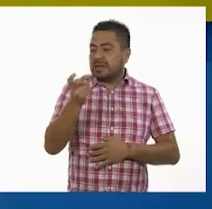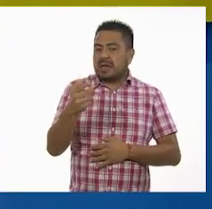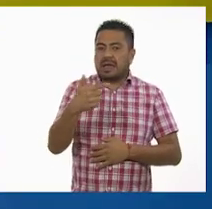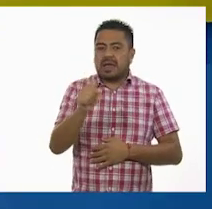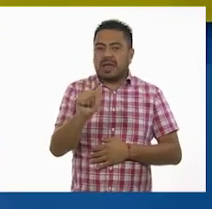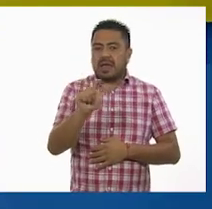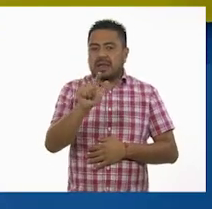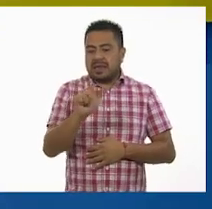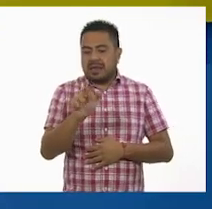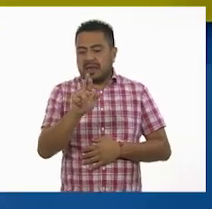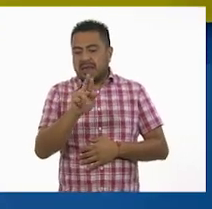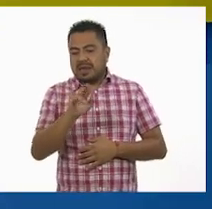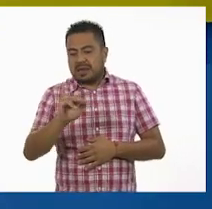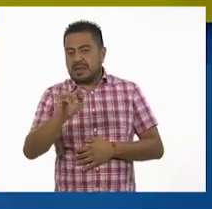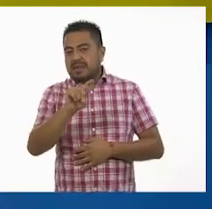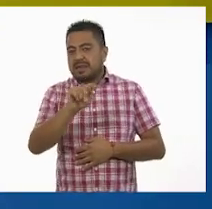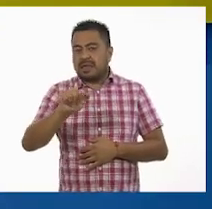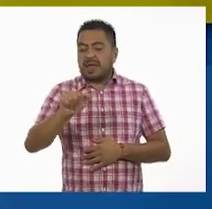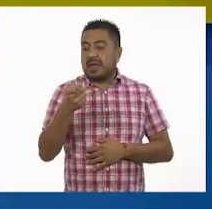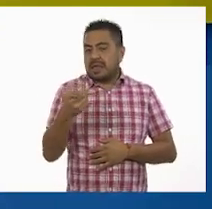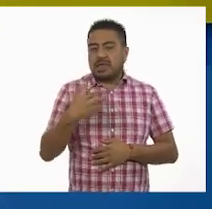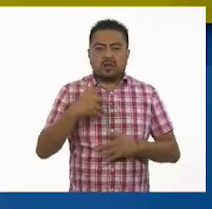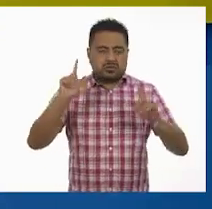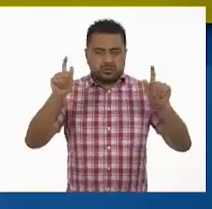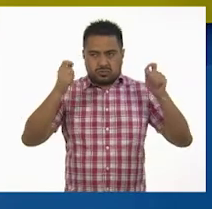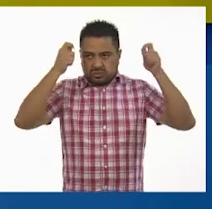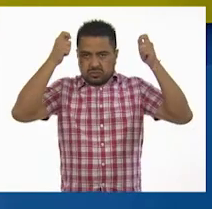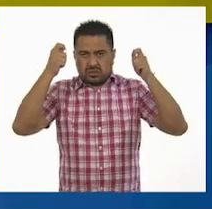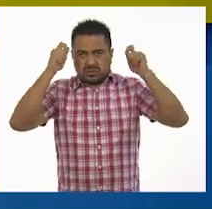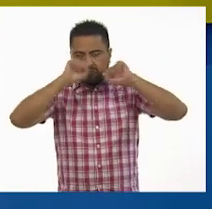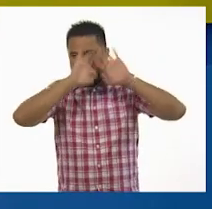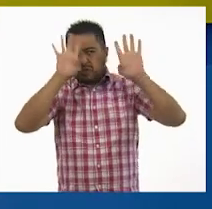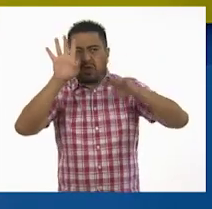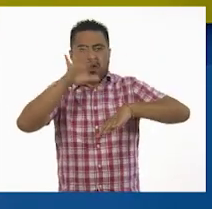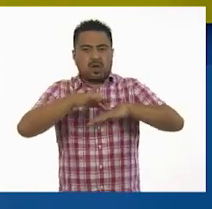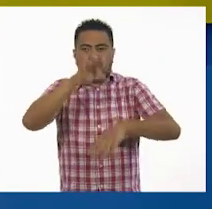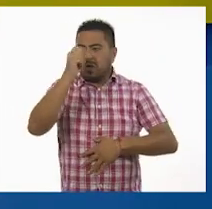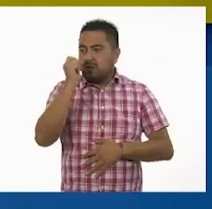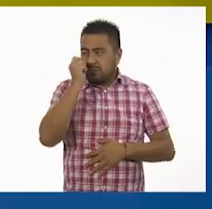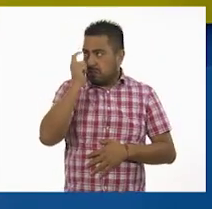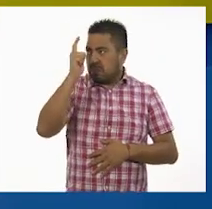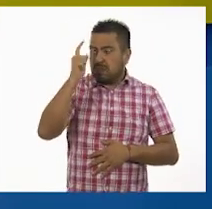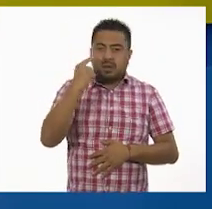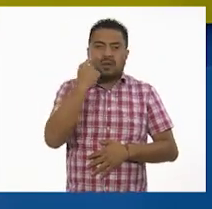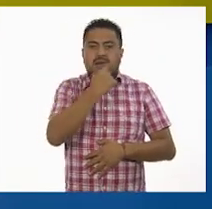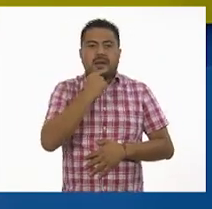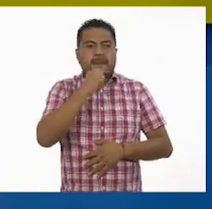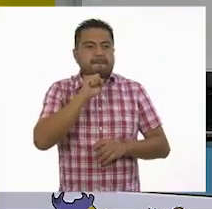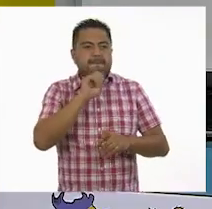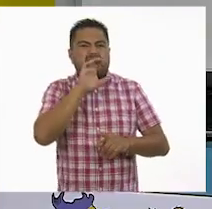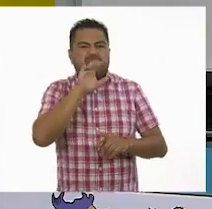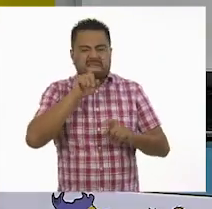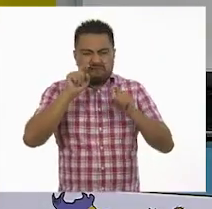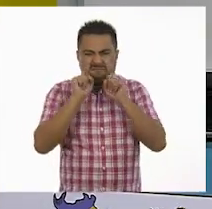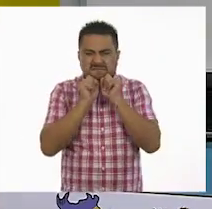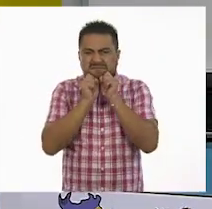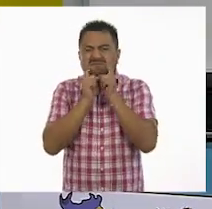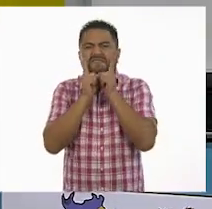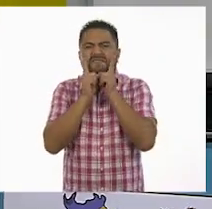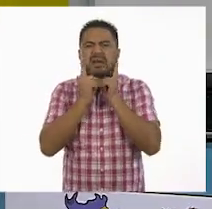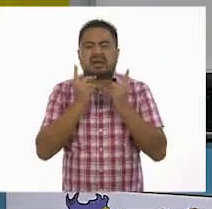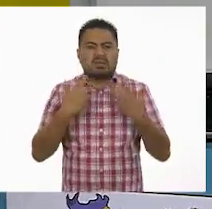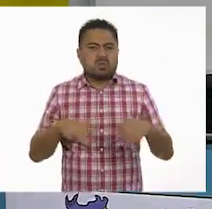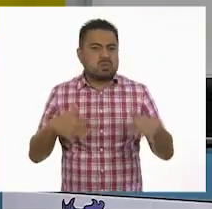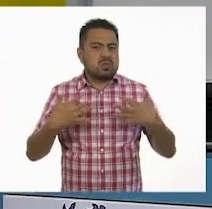Galerita, dice, Galerita tiene un sombrero de paja, ojos altones y una enorme boca por donde asoman unos dientes largos. Entonces, a lo mejor